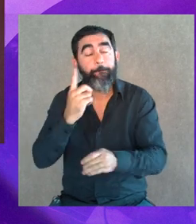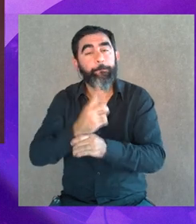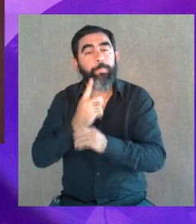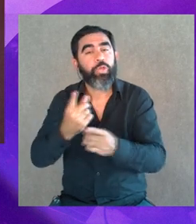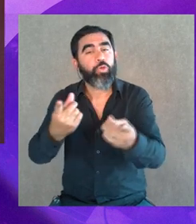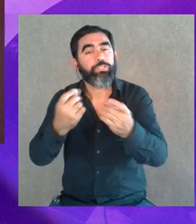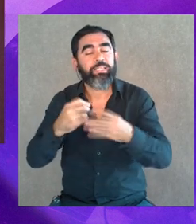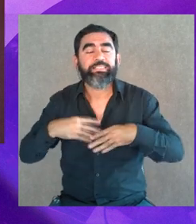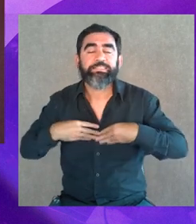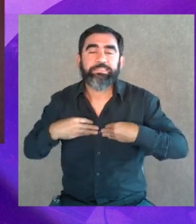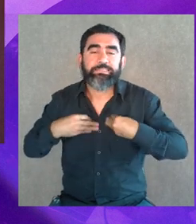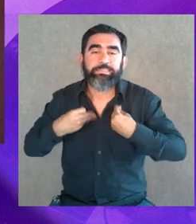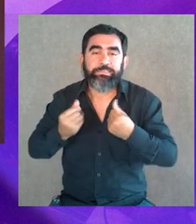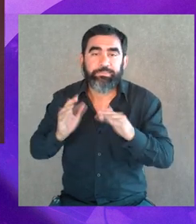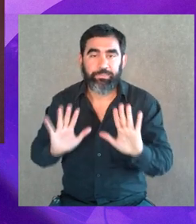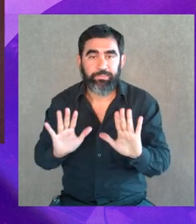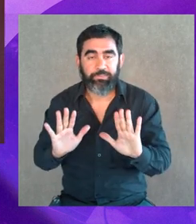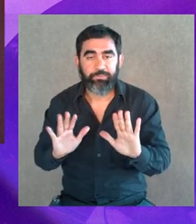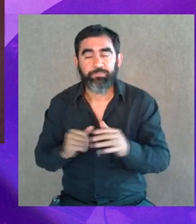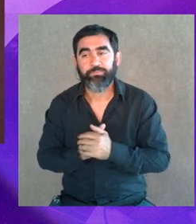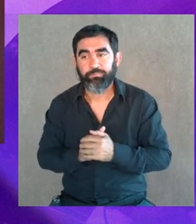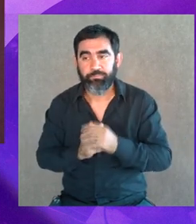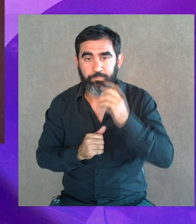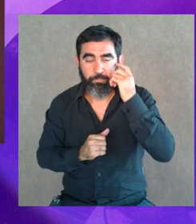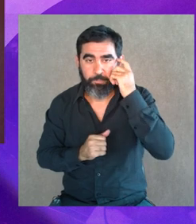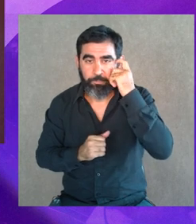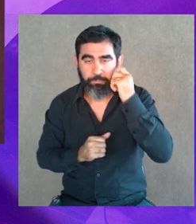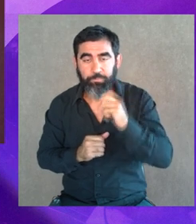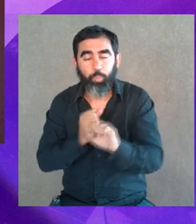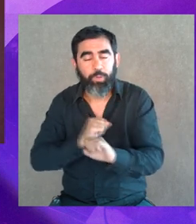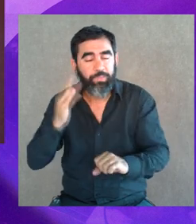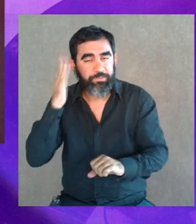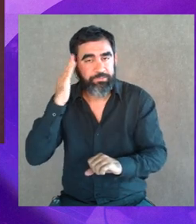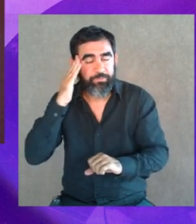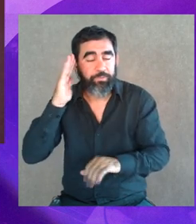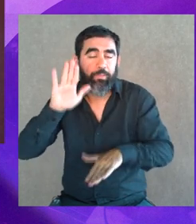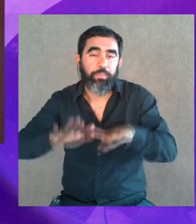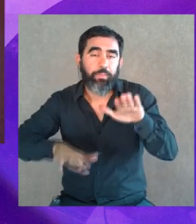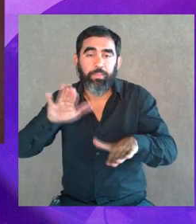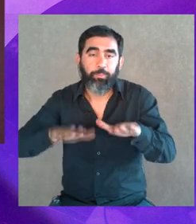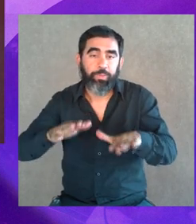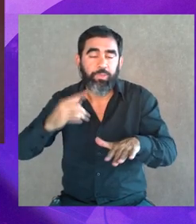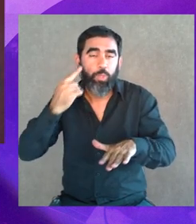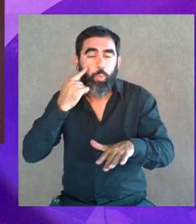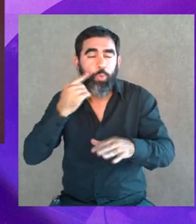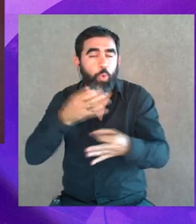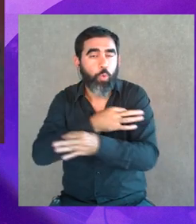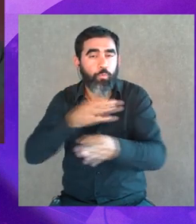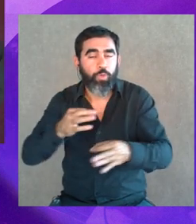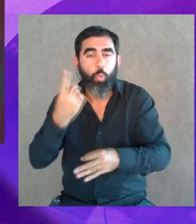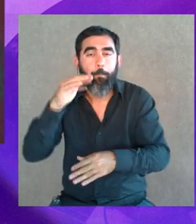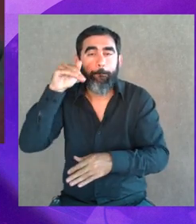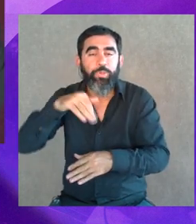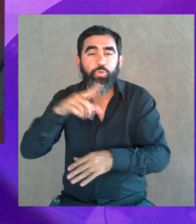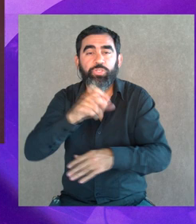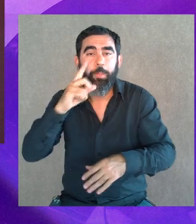lo primero que necesita es sensibilizarse sobre el tema. Podemos conocer todo. Podemos saber que según los datos más confiables,